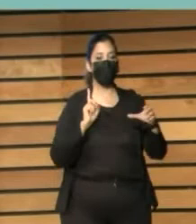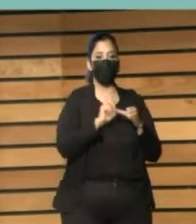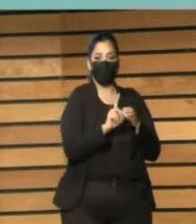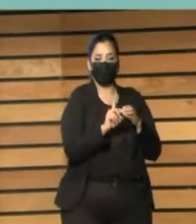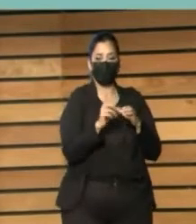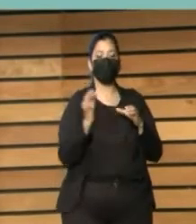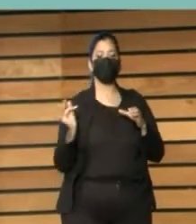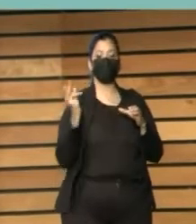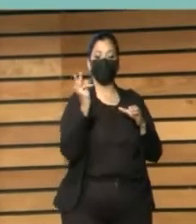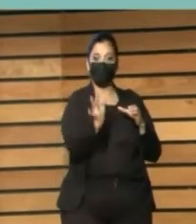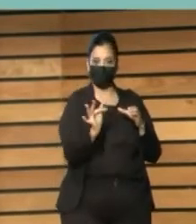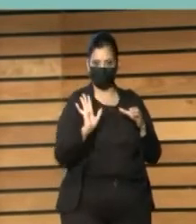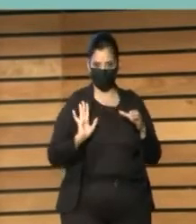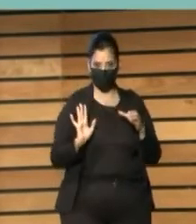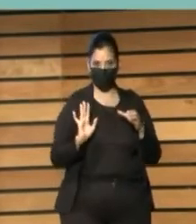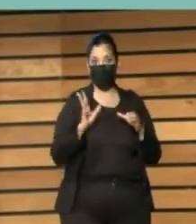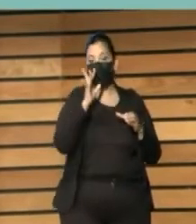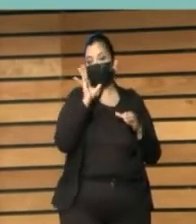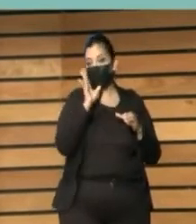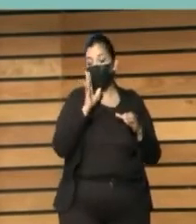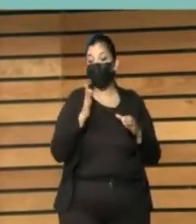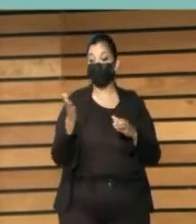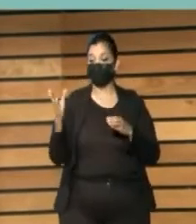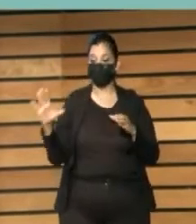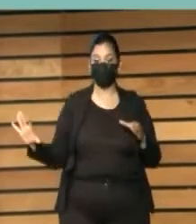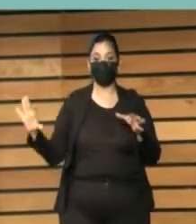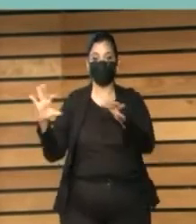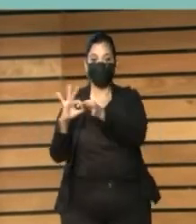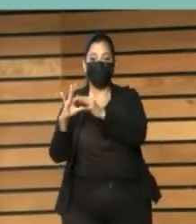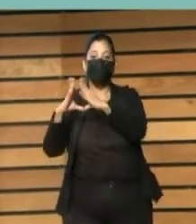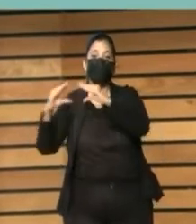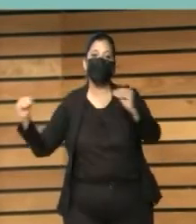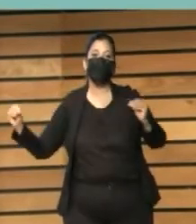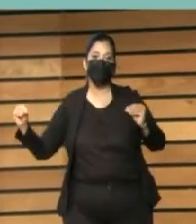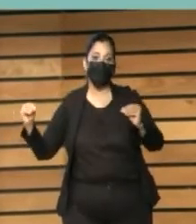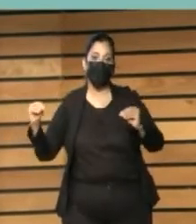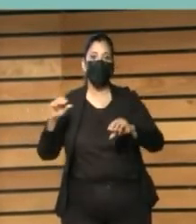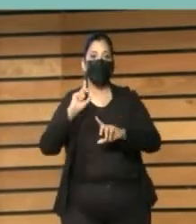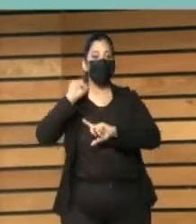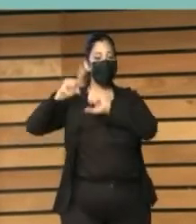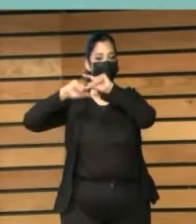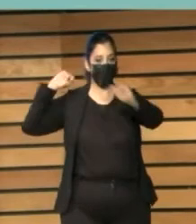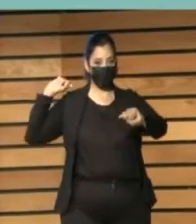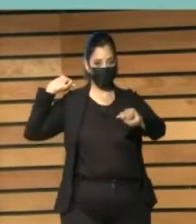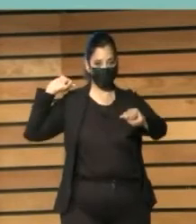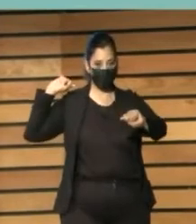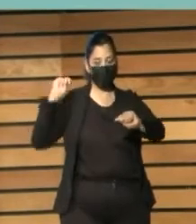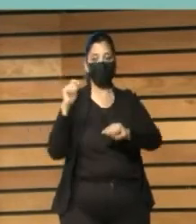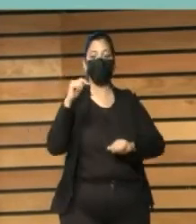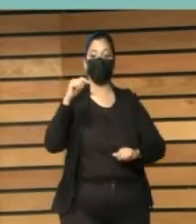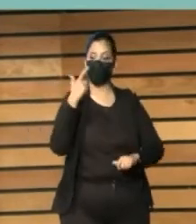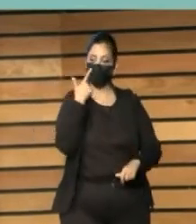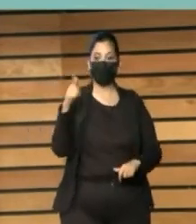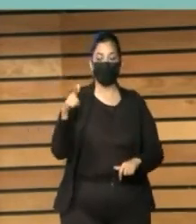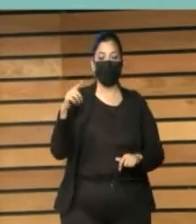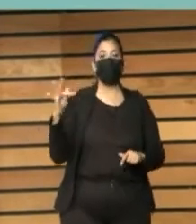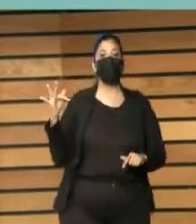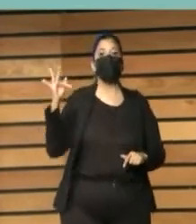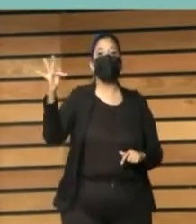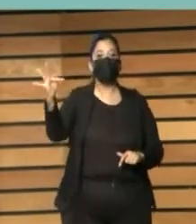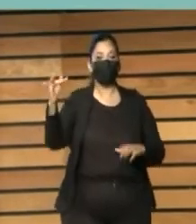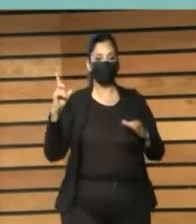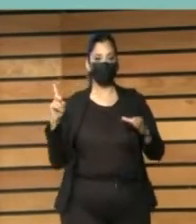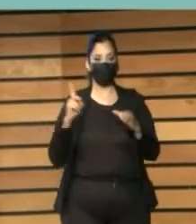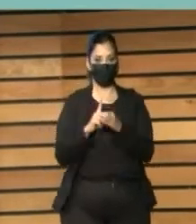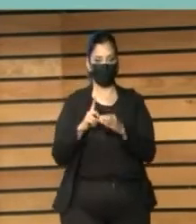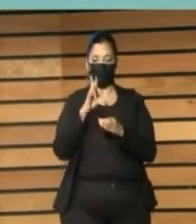estamos llevando conjuntamente con la Universidad de Zaragoza, que veis que pone más inclusiva. ¿Por qué pone ese más?